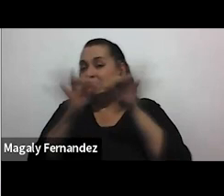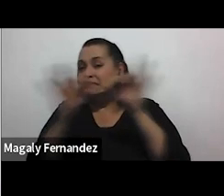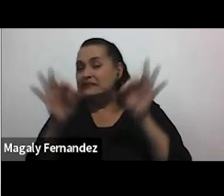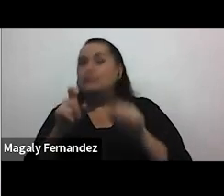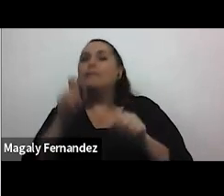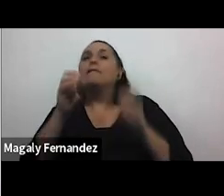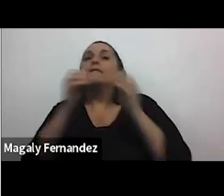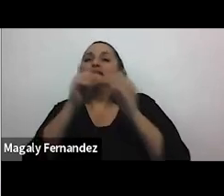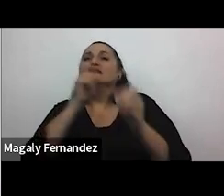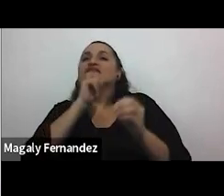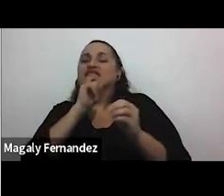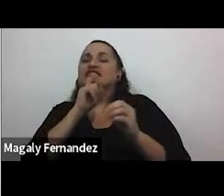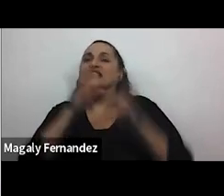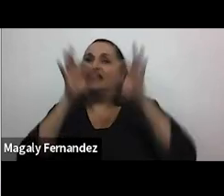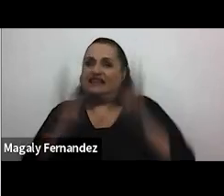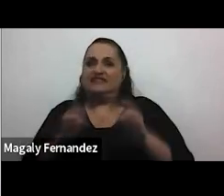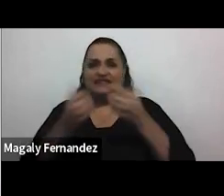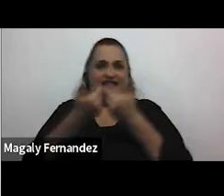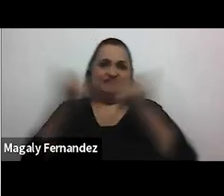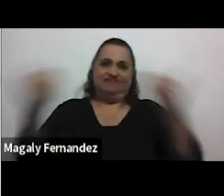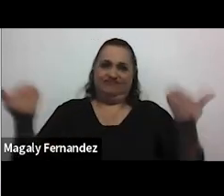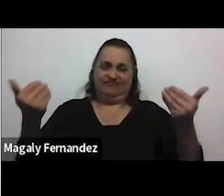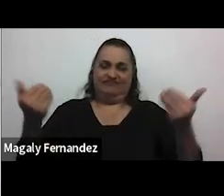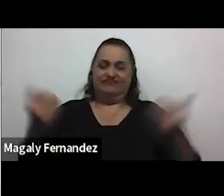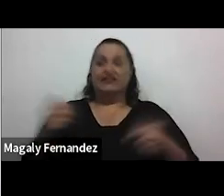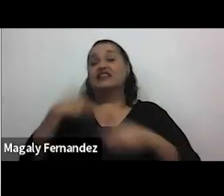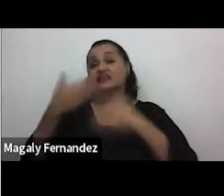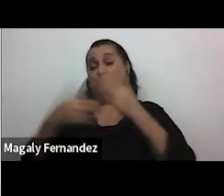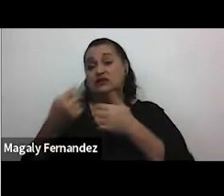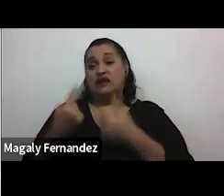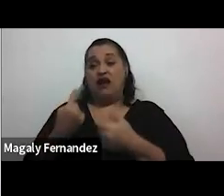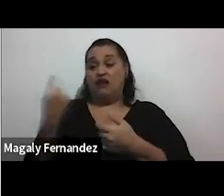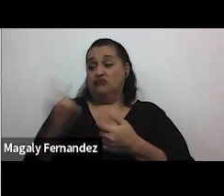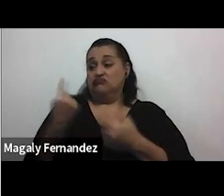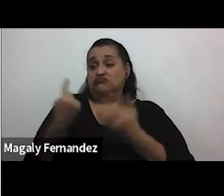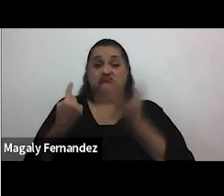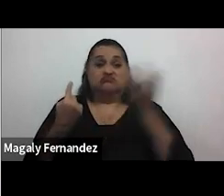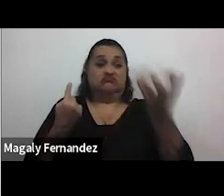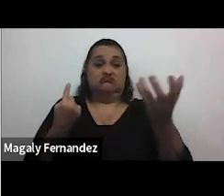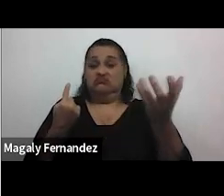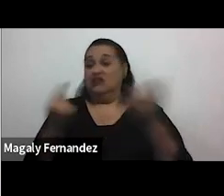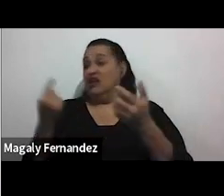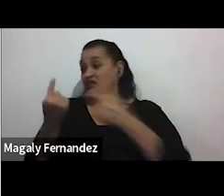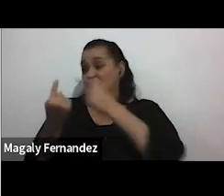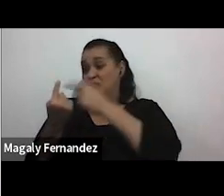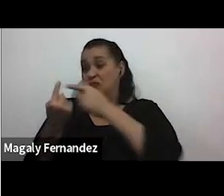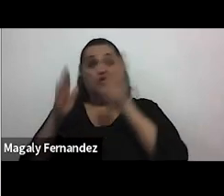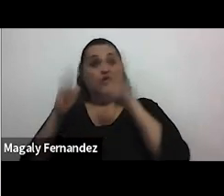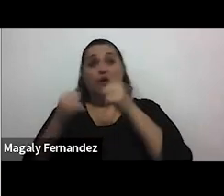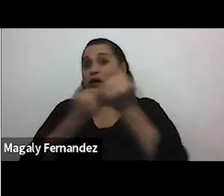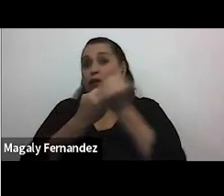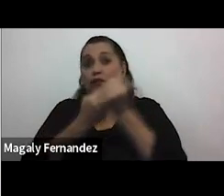tomar una decisión luego el aislamiento o cuando no hay necesariamente un apoyo social y familiar ciertos